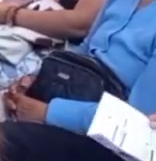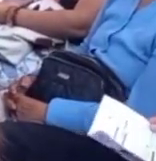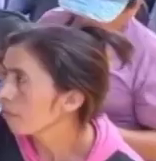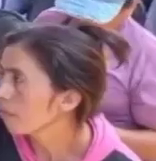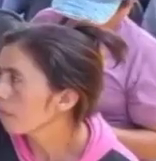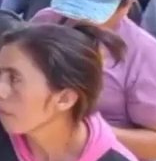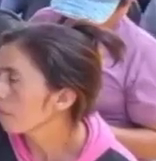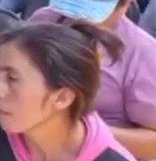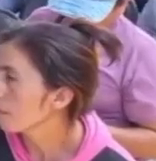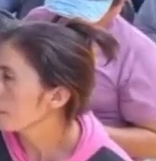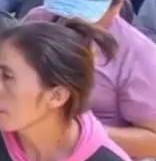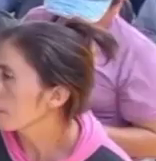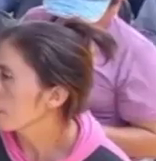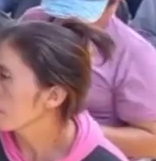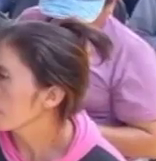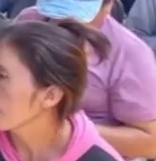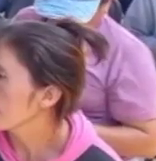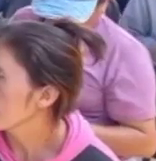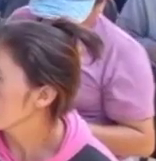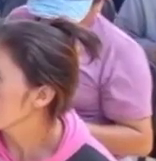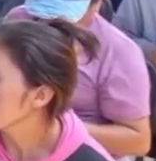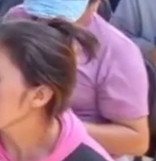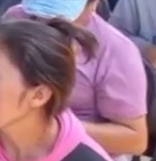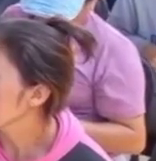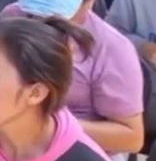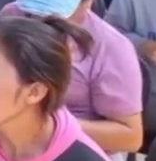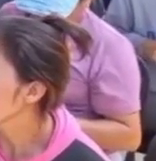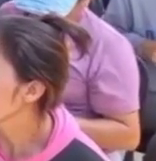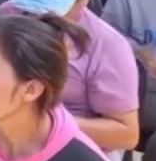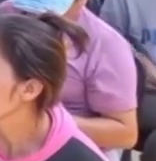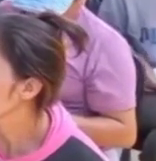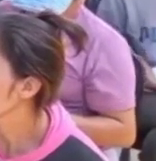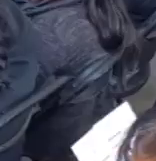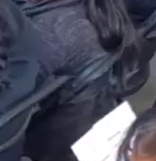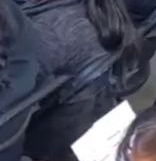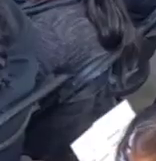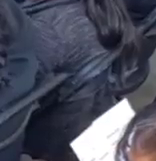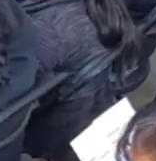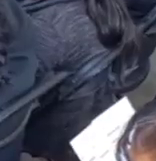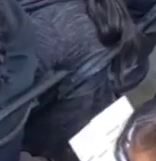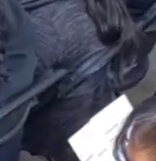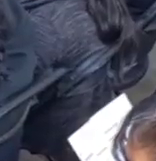plataforma para que suban sus datos los jóvenes construyen en el futuro. Hasta aquí mi doctor.